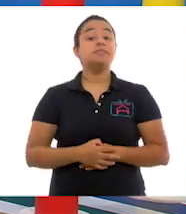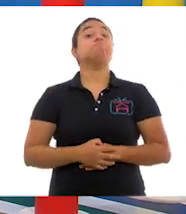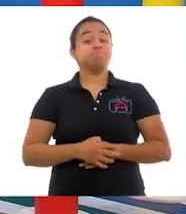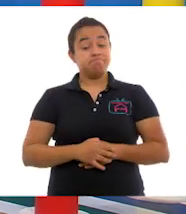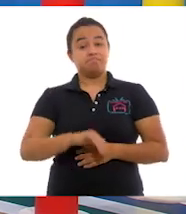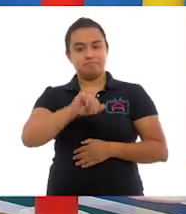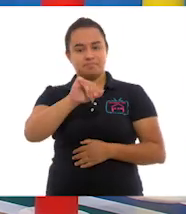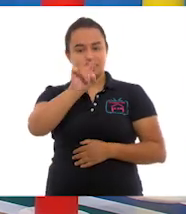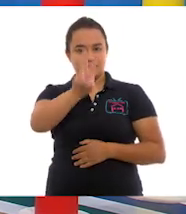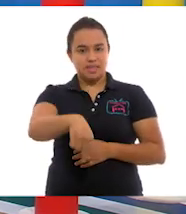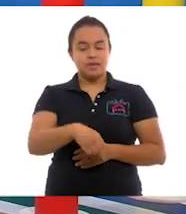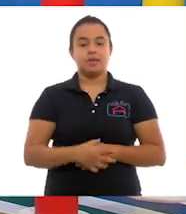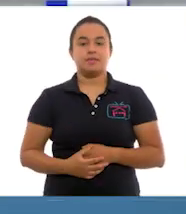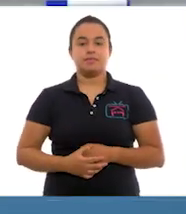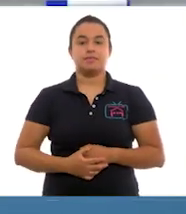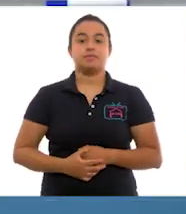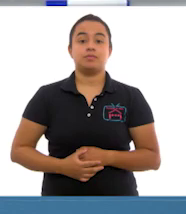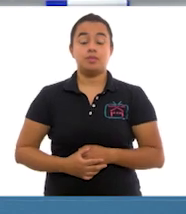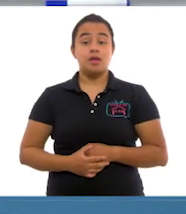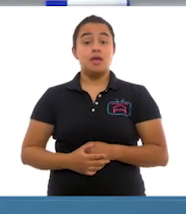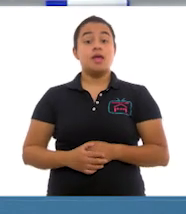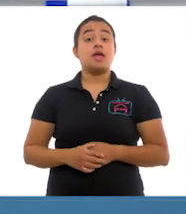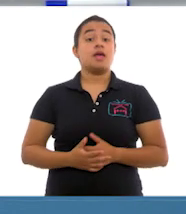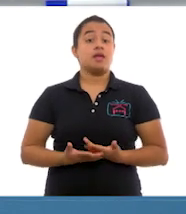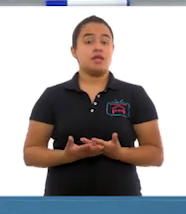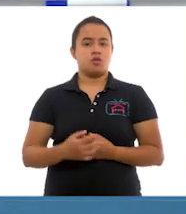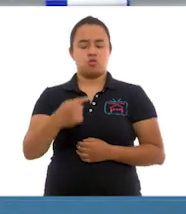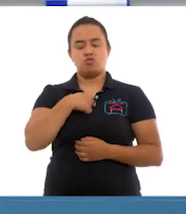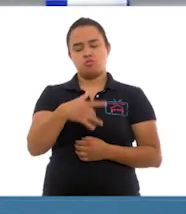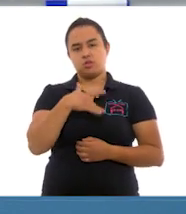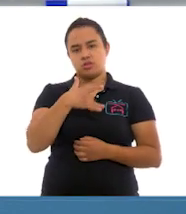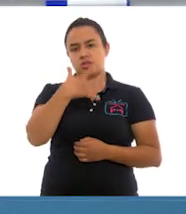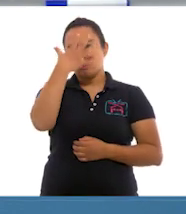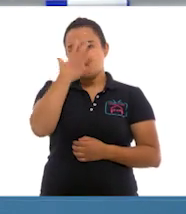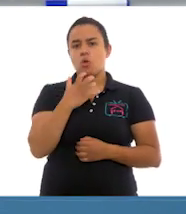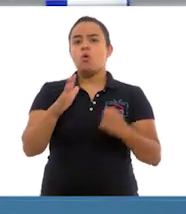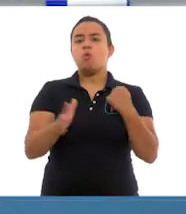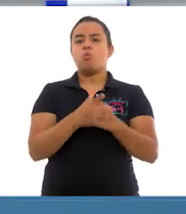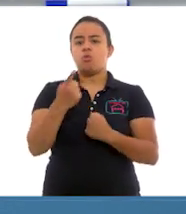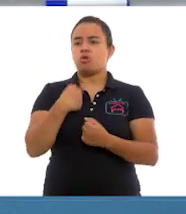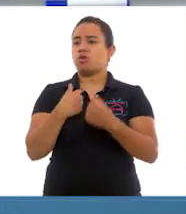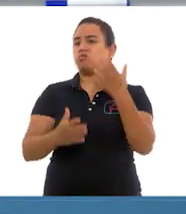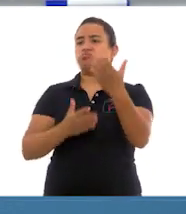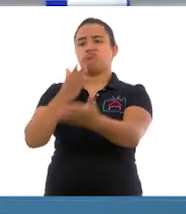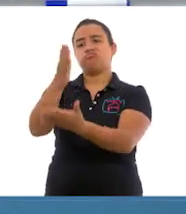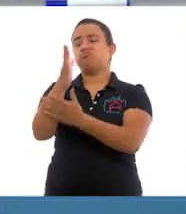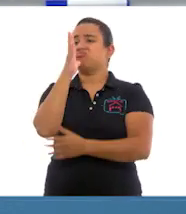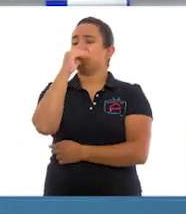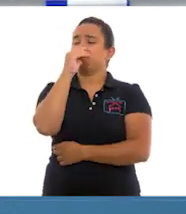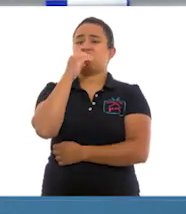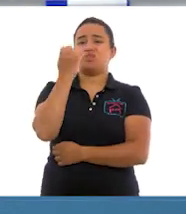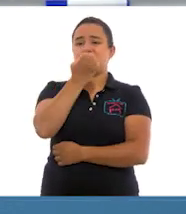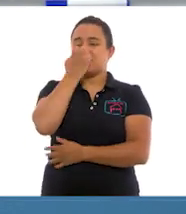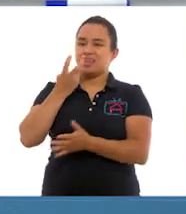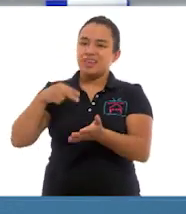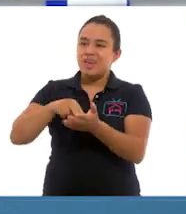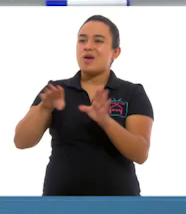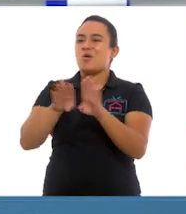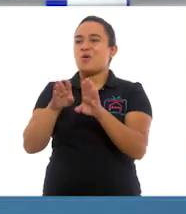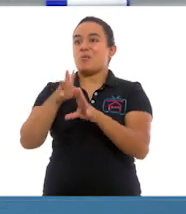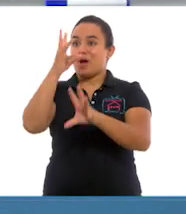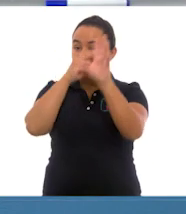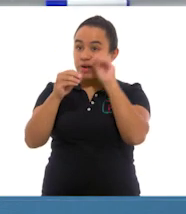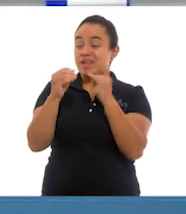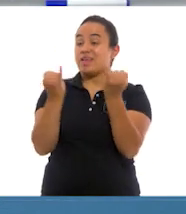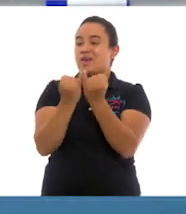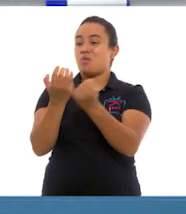Así es, maestra Liz. Si bien he estado triste porque no he podido ir a la escuela para aprender y jugar con mis compañeros